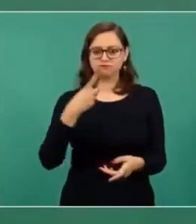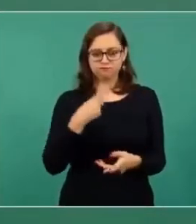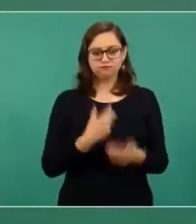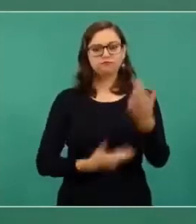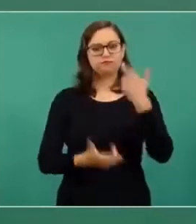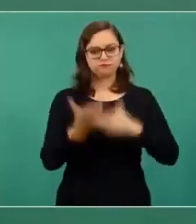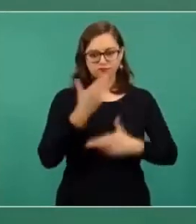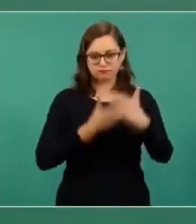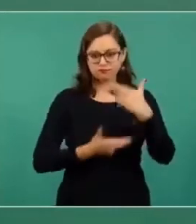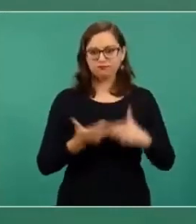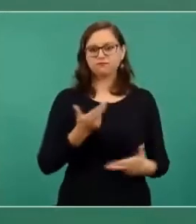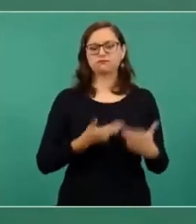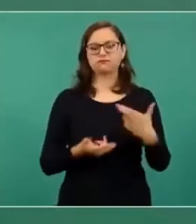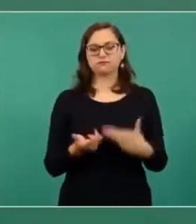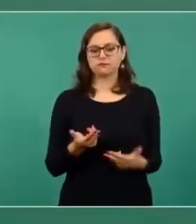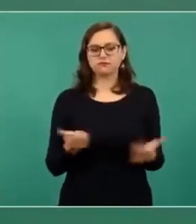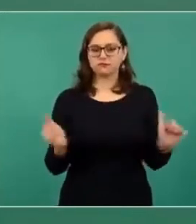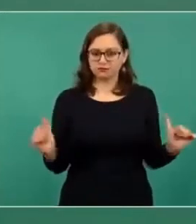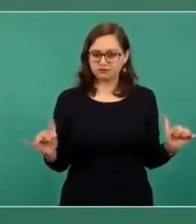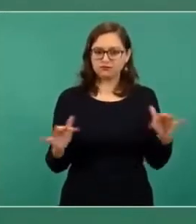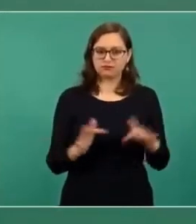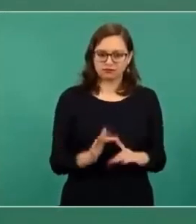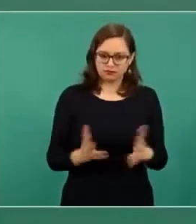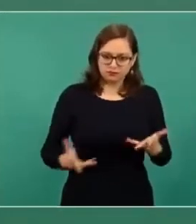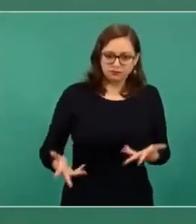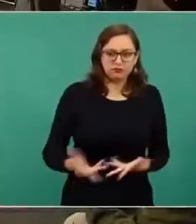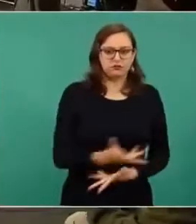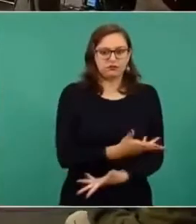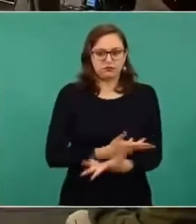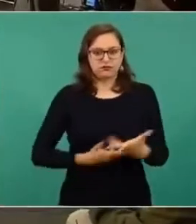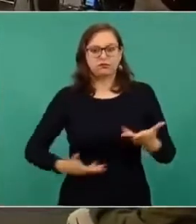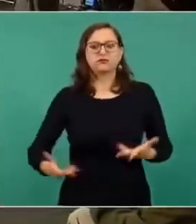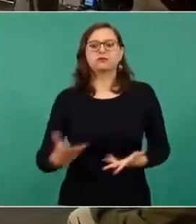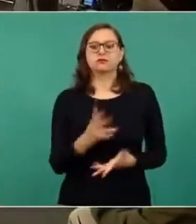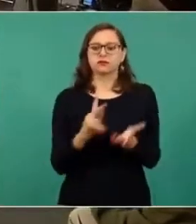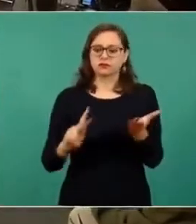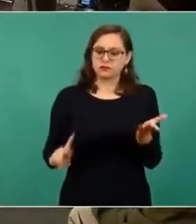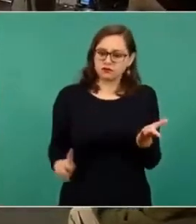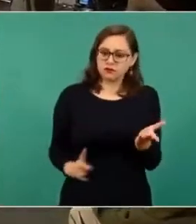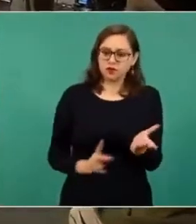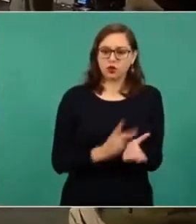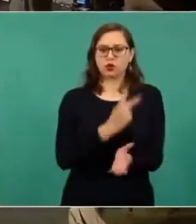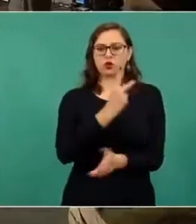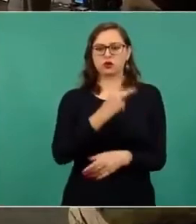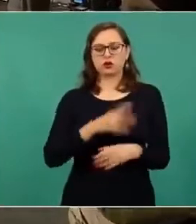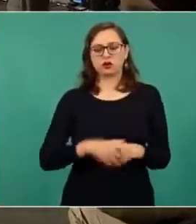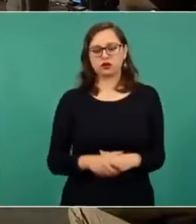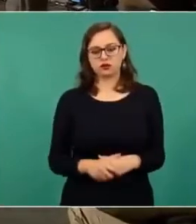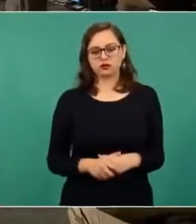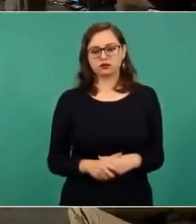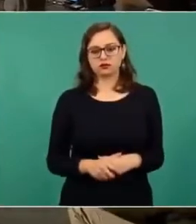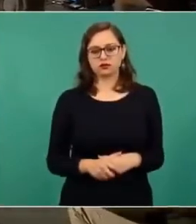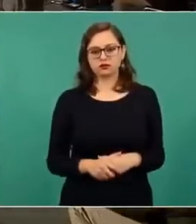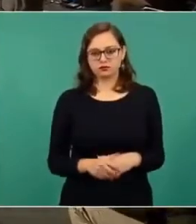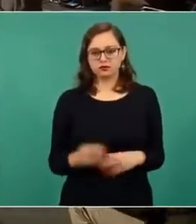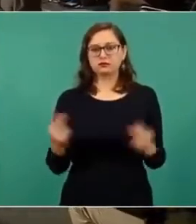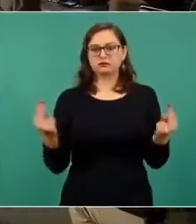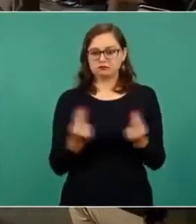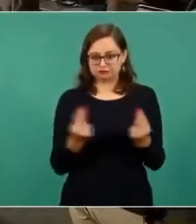reencontrarnos en las aulas.